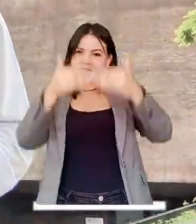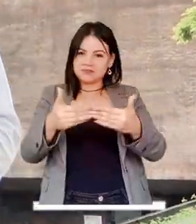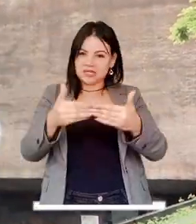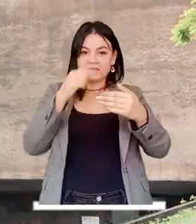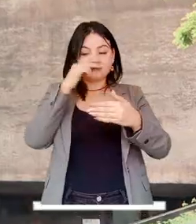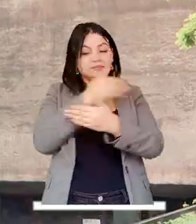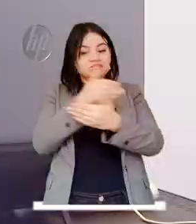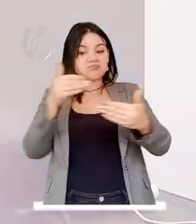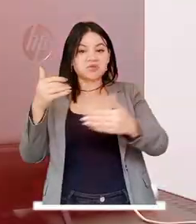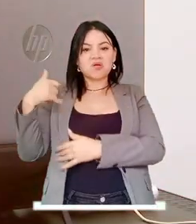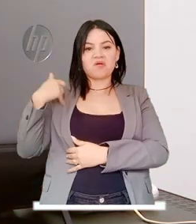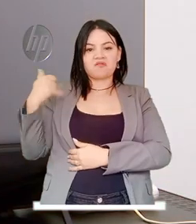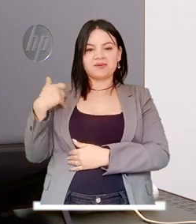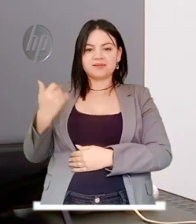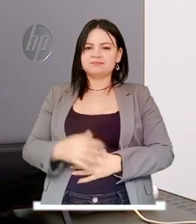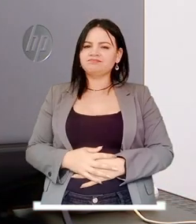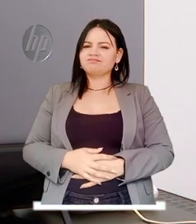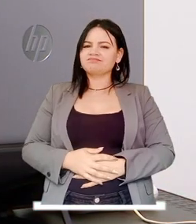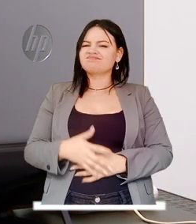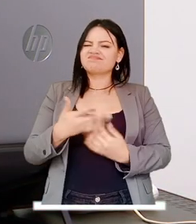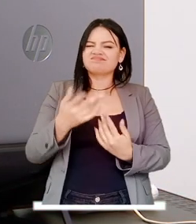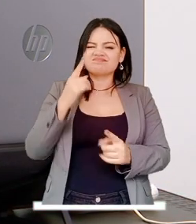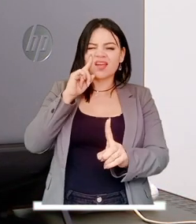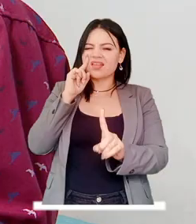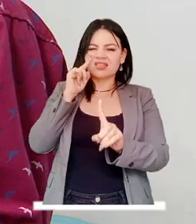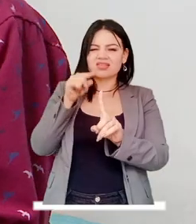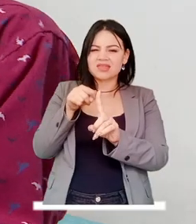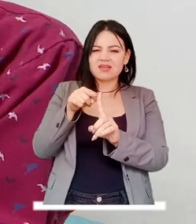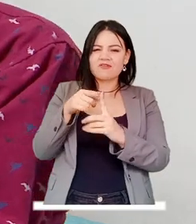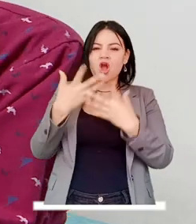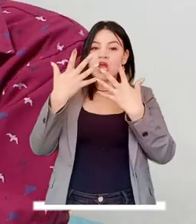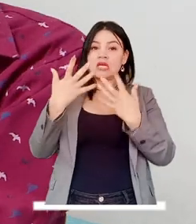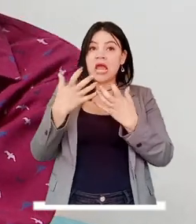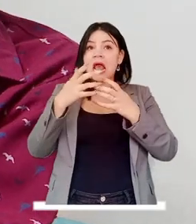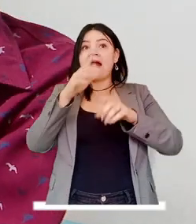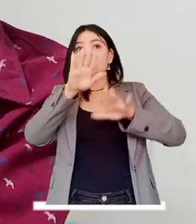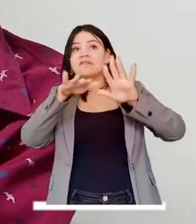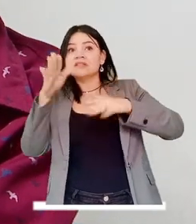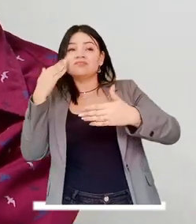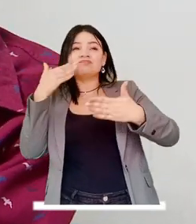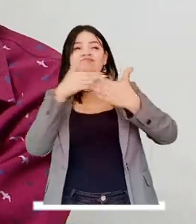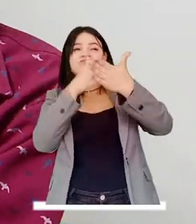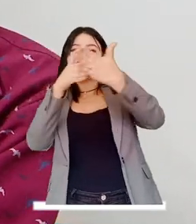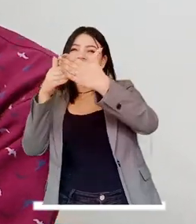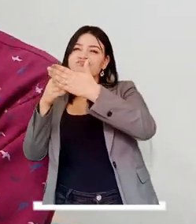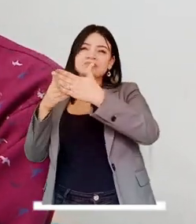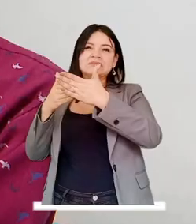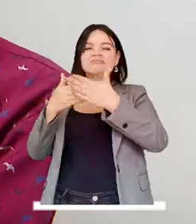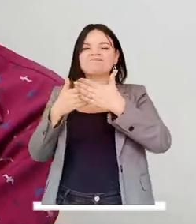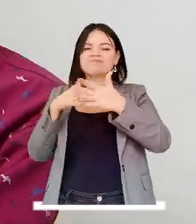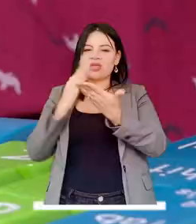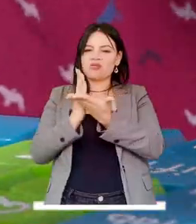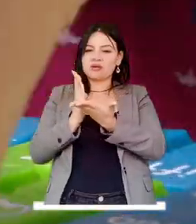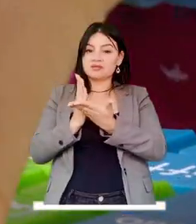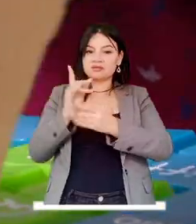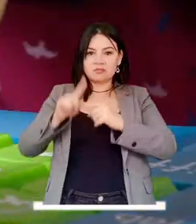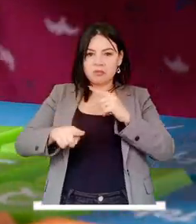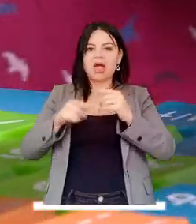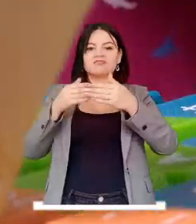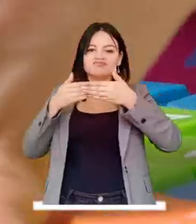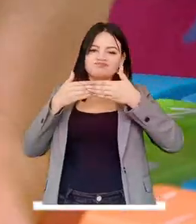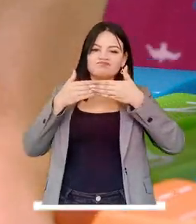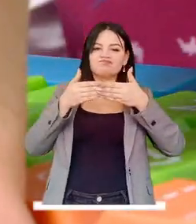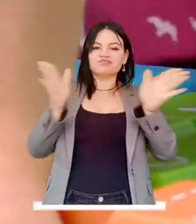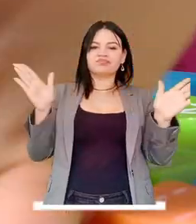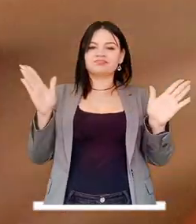discapacidad. Este programa tiene el propósito de eliminar las barreras de acceso a la educación